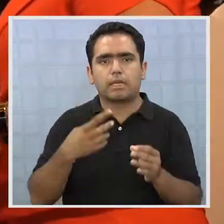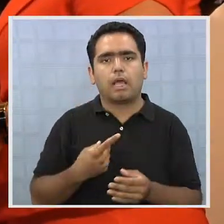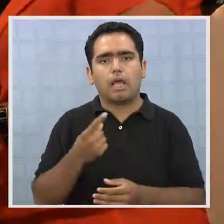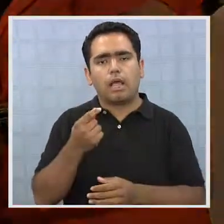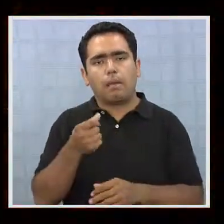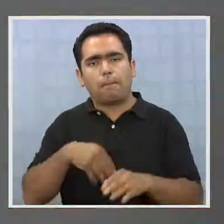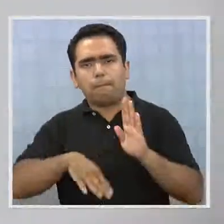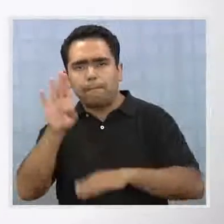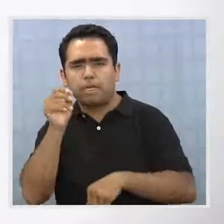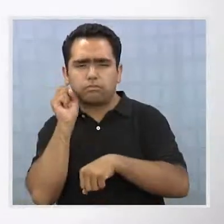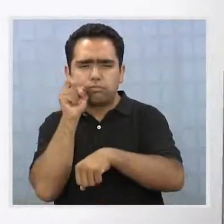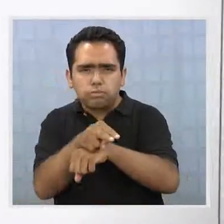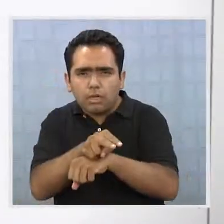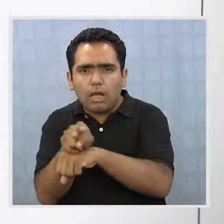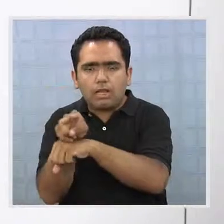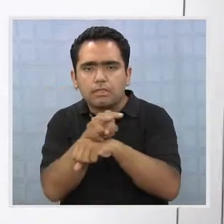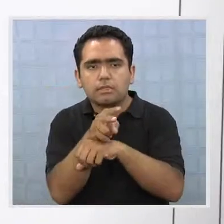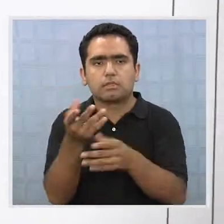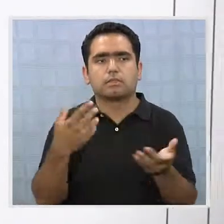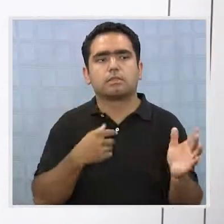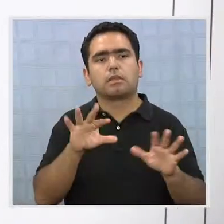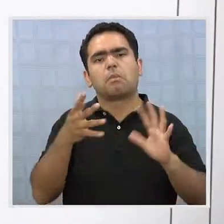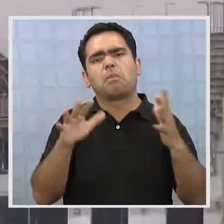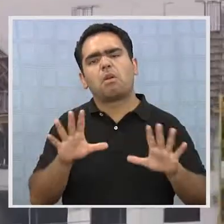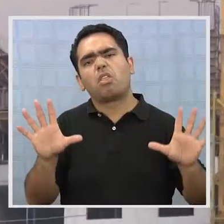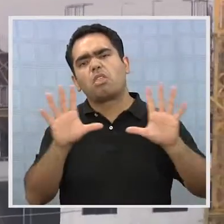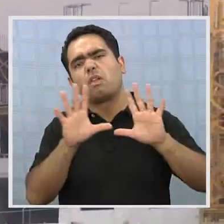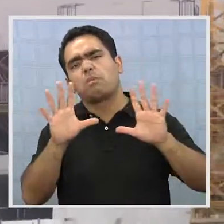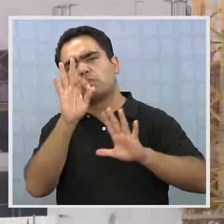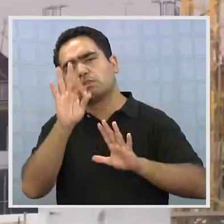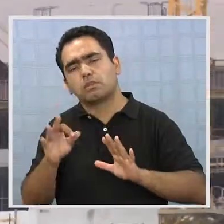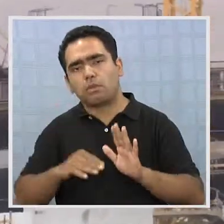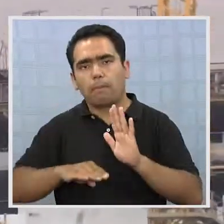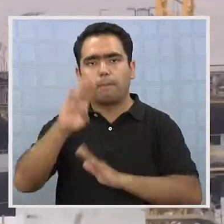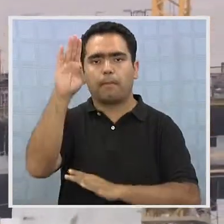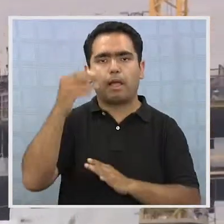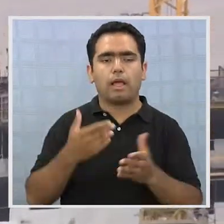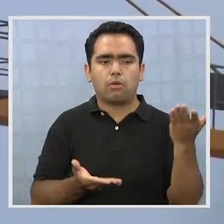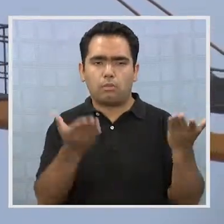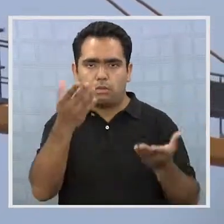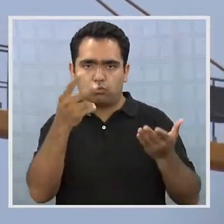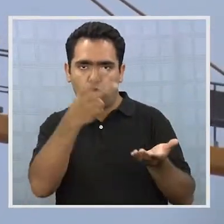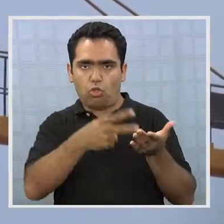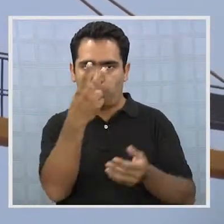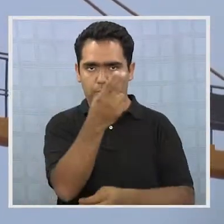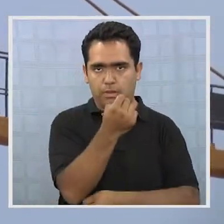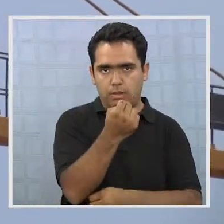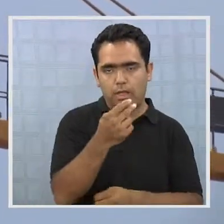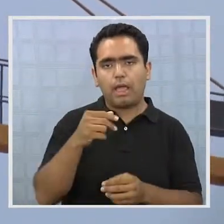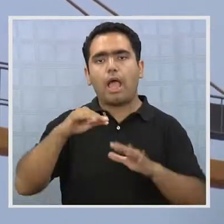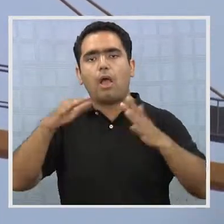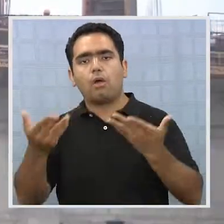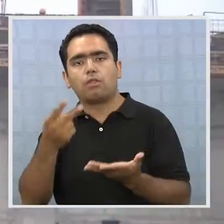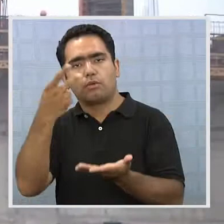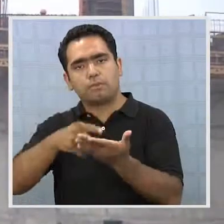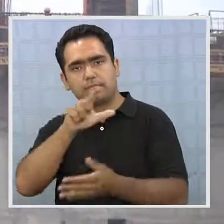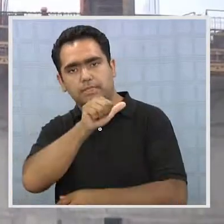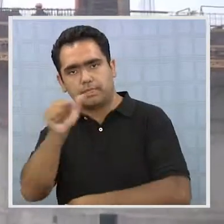el aumento de las fiscalizaciones laborales, que alcanzaron un 10% más que el año 2012, llegando a 2